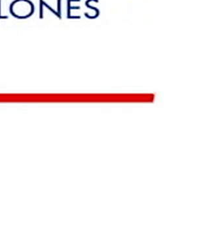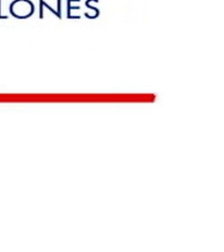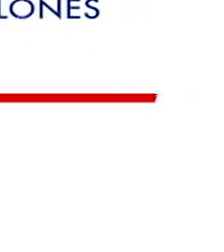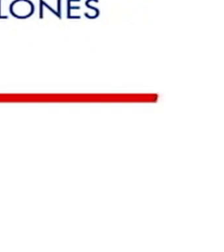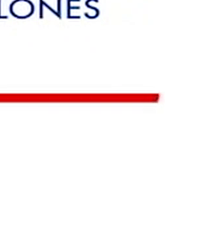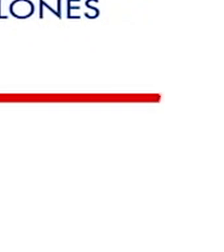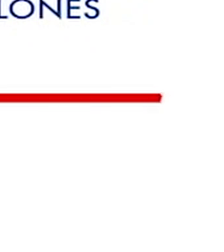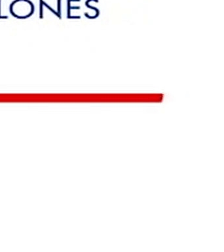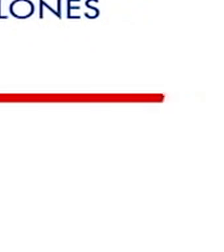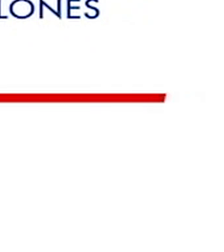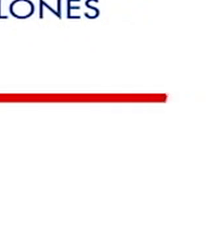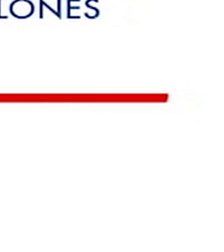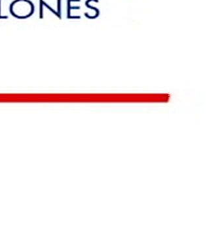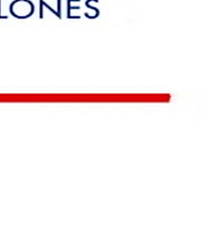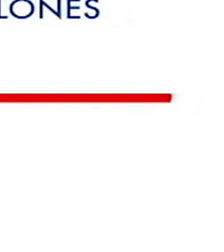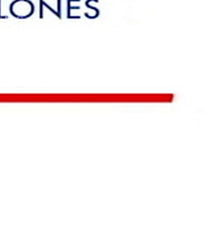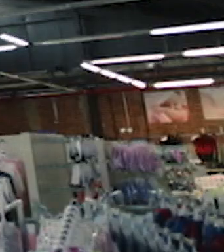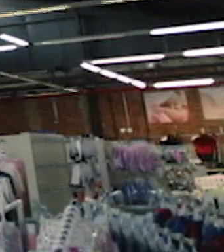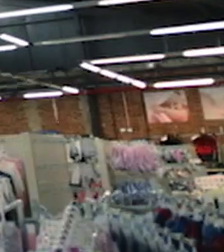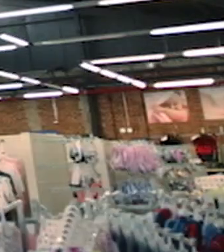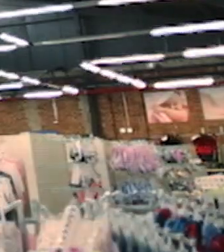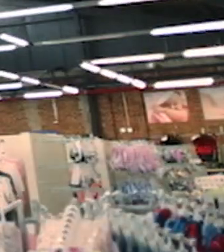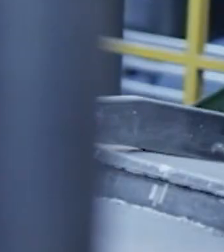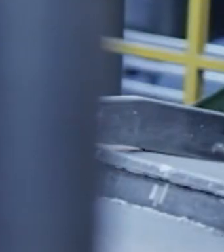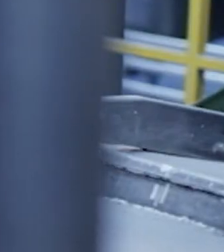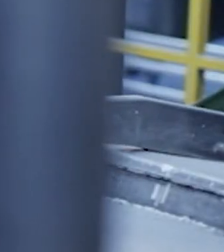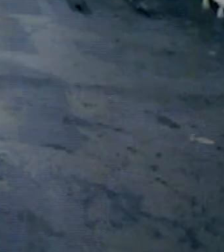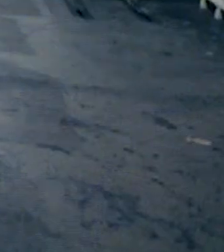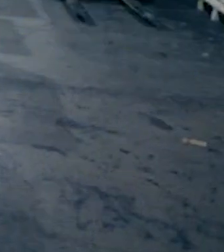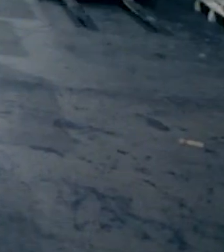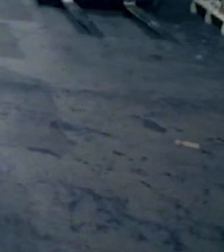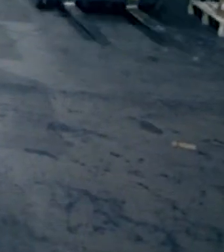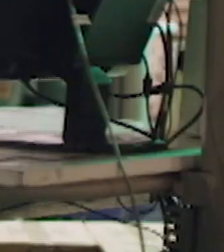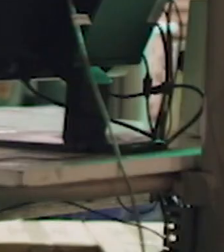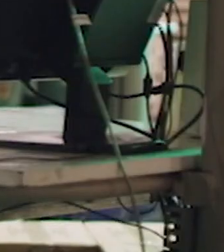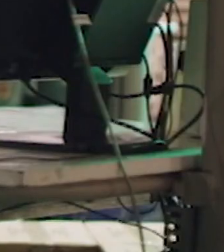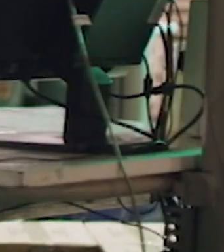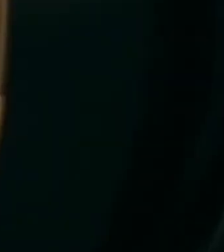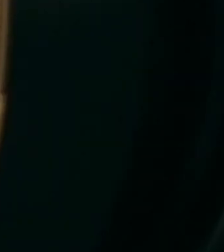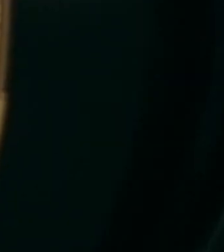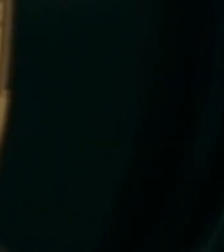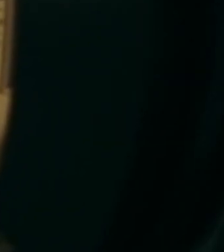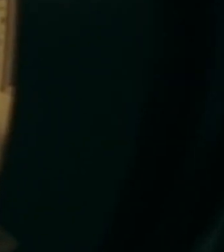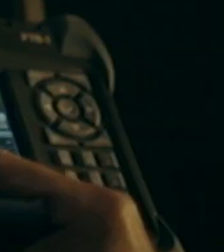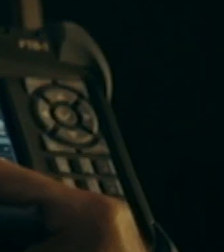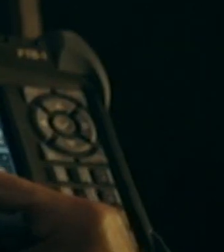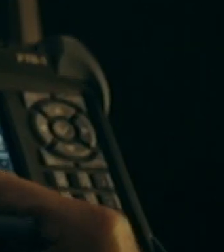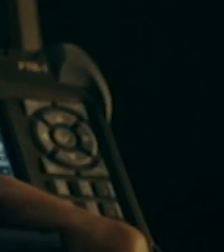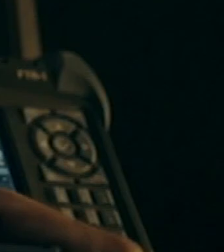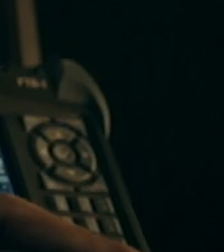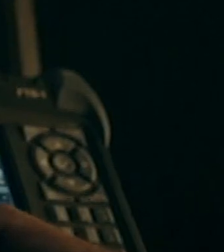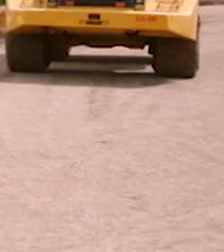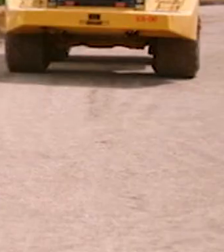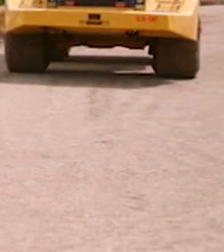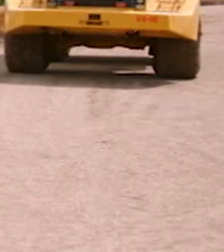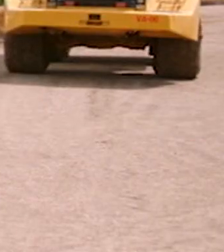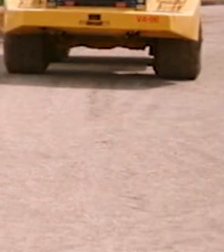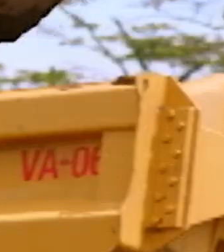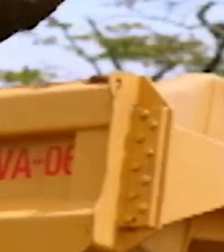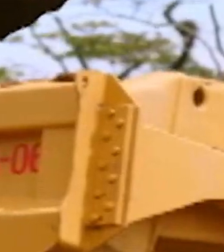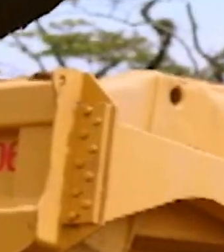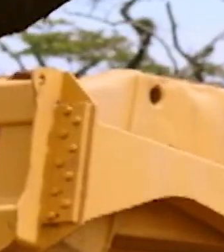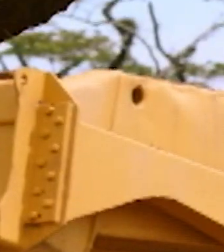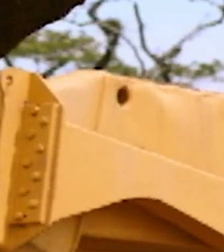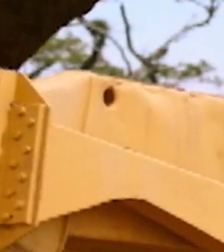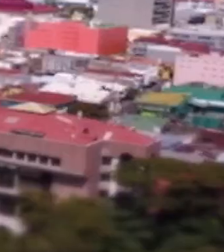por más de 228 mil millones de colones destinados para capital de trabajo somos herederos de un